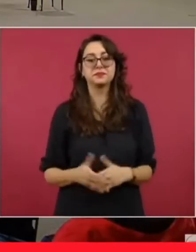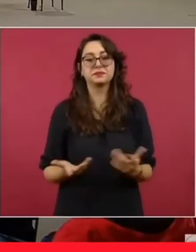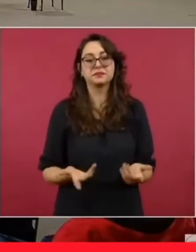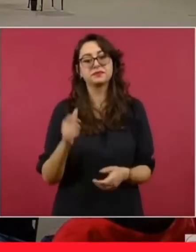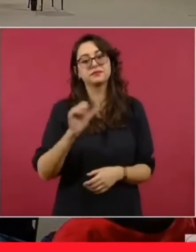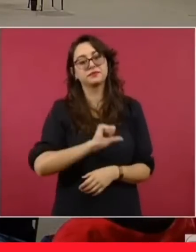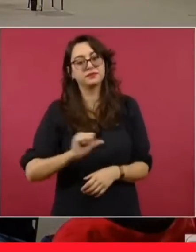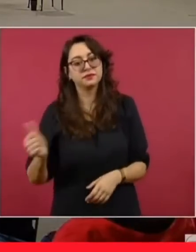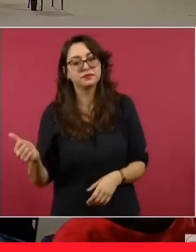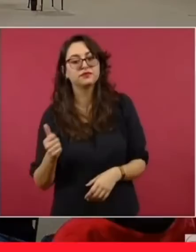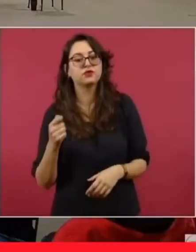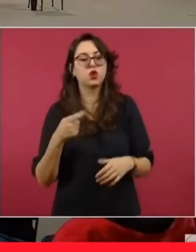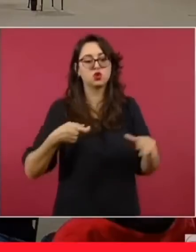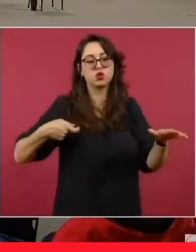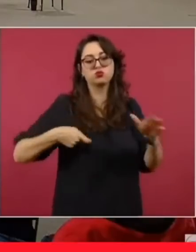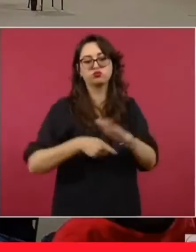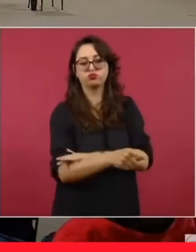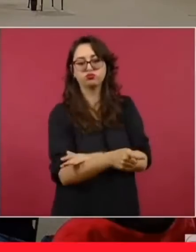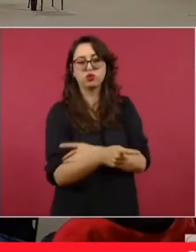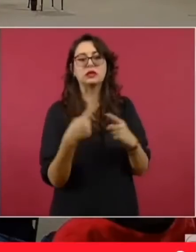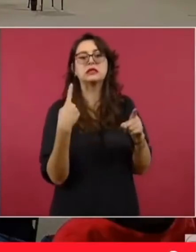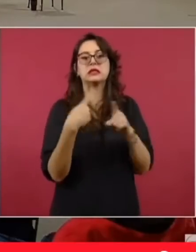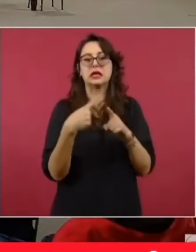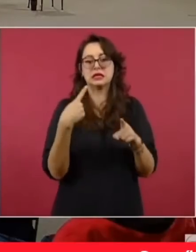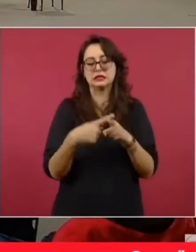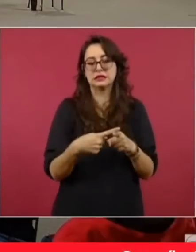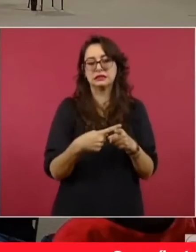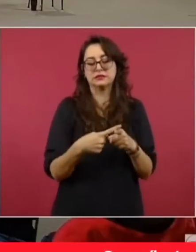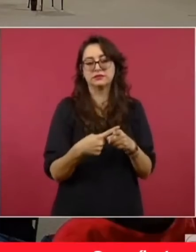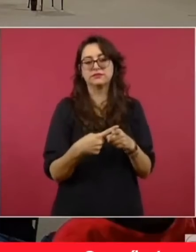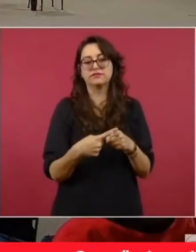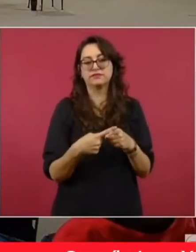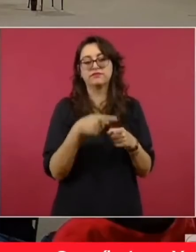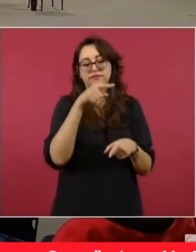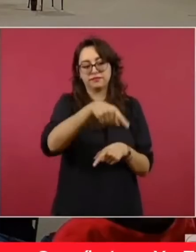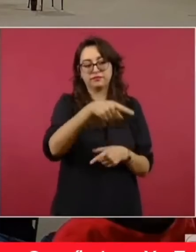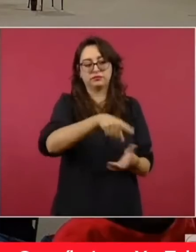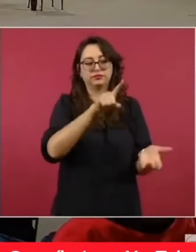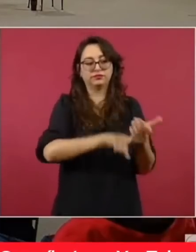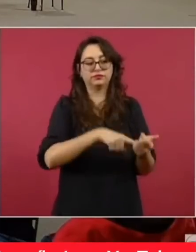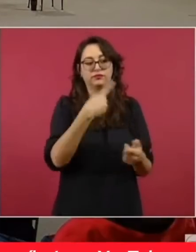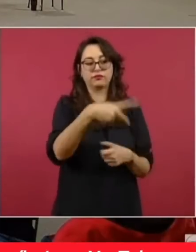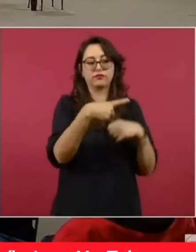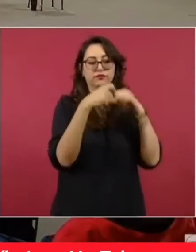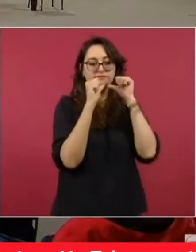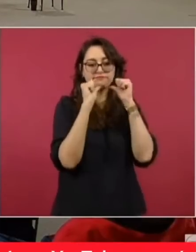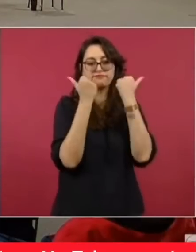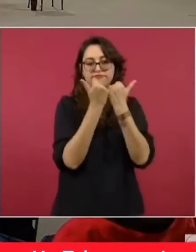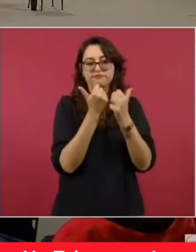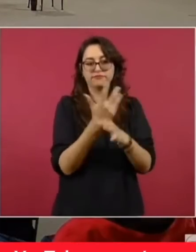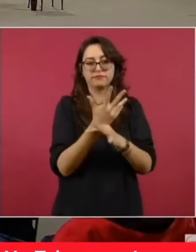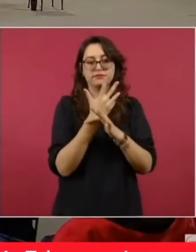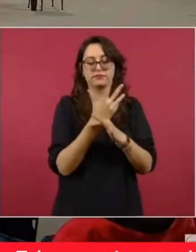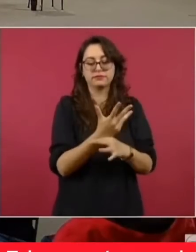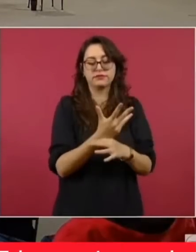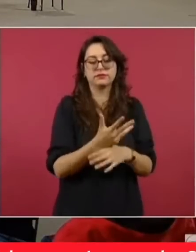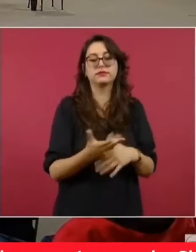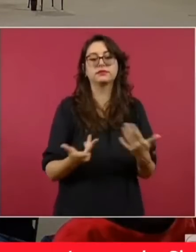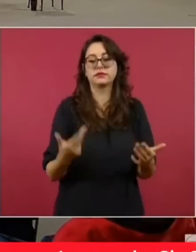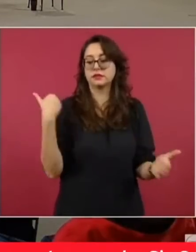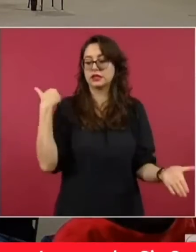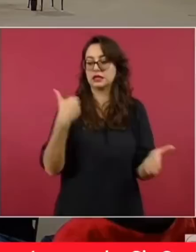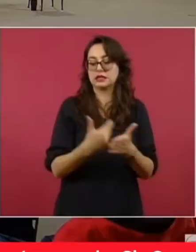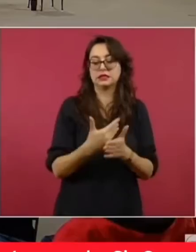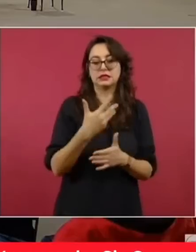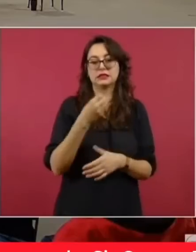La otra fuente de financiamiento, según la propia organización mexicanos a favor de la corrupción, revela que en la primera mitad del actual